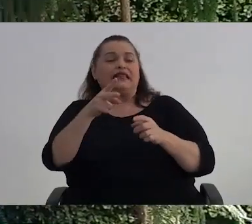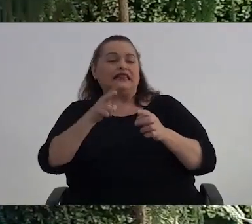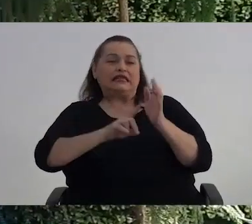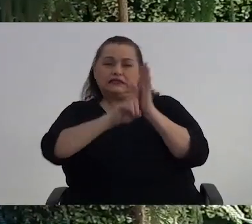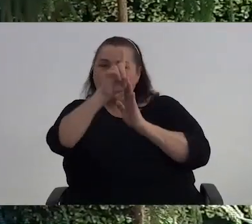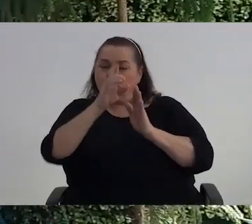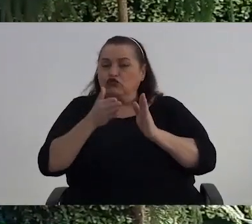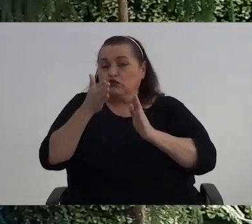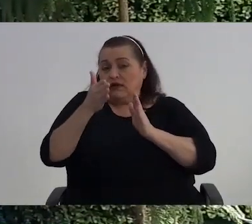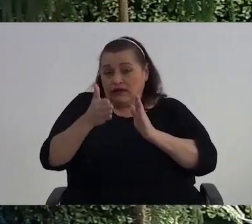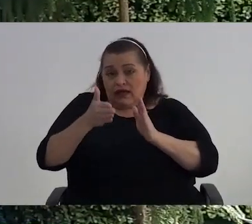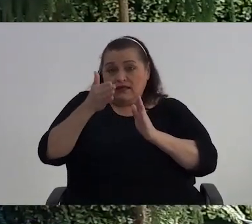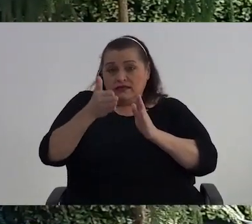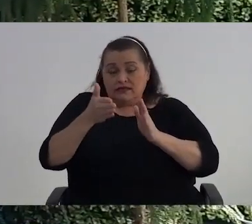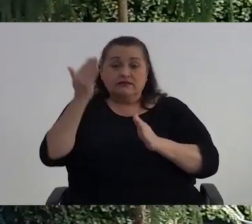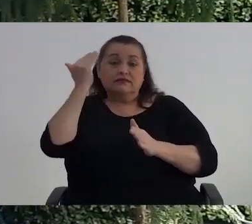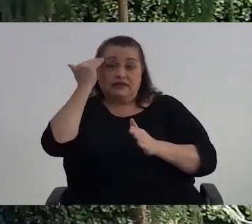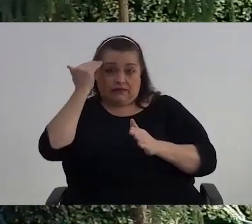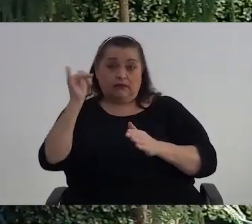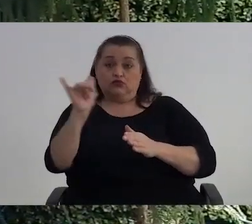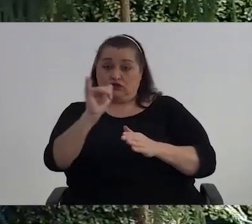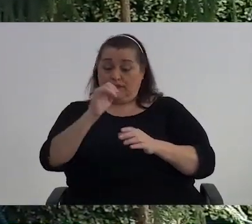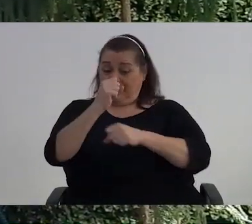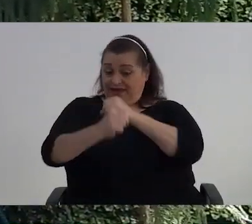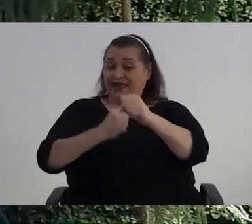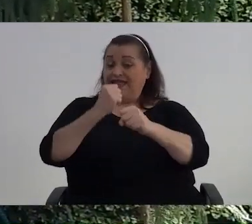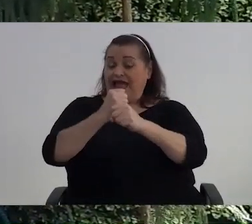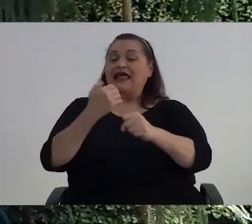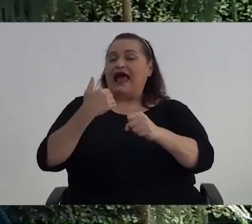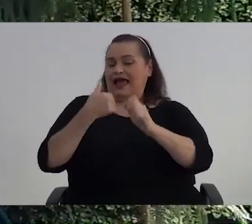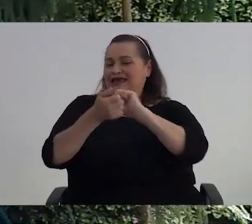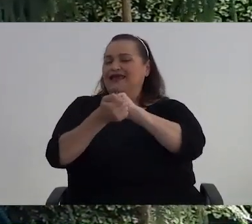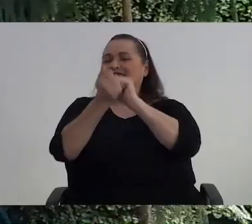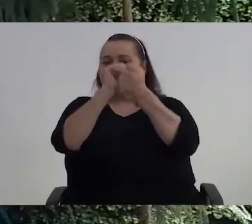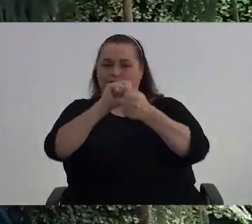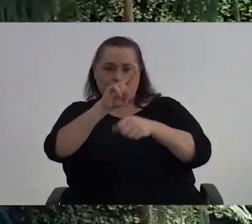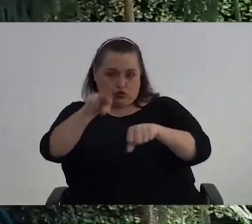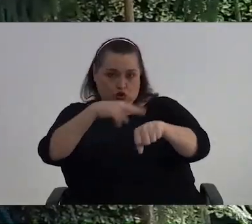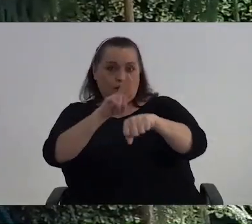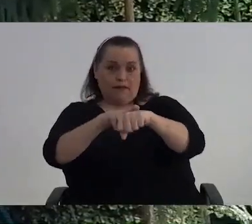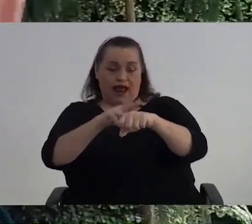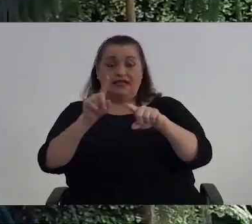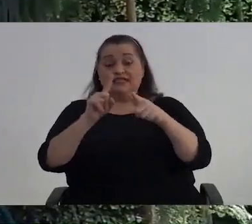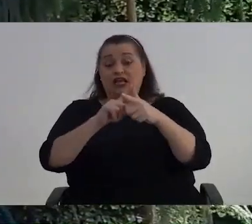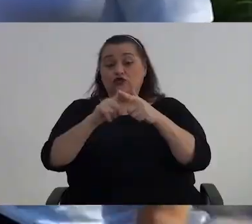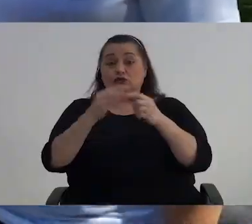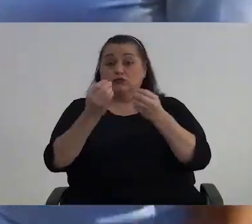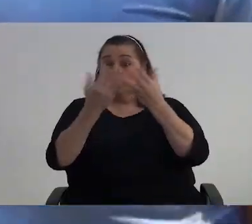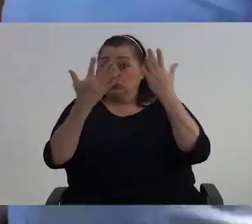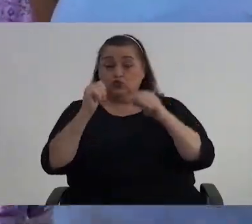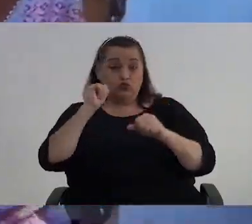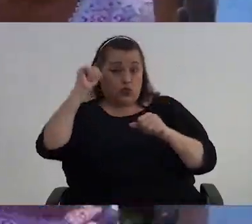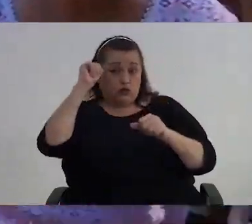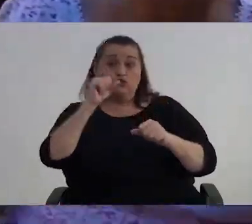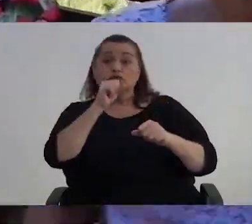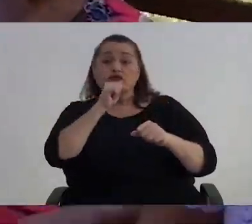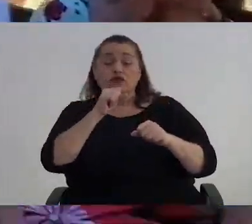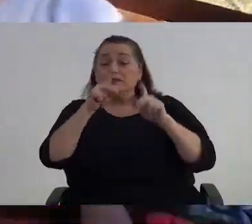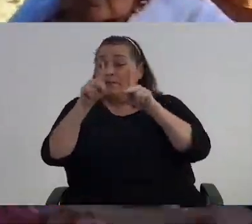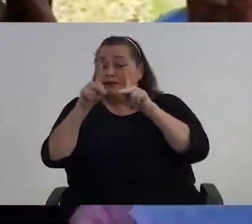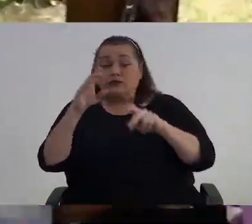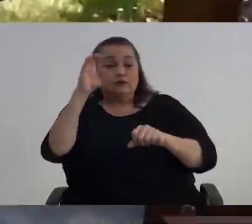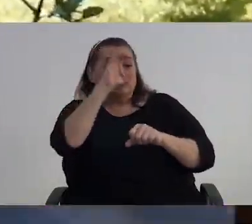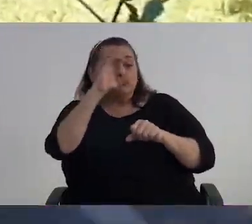Pero también Sabemos que Con la edad Hay ciertos cambios Normales Entonces muchos Adultos mayores O muchas personas Buscan